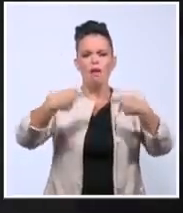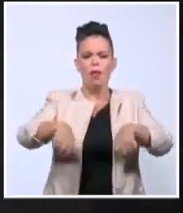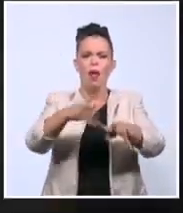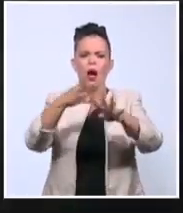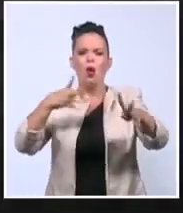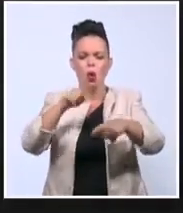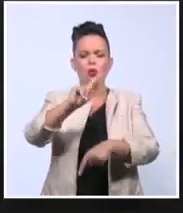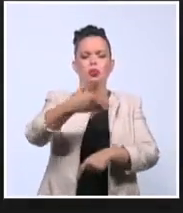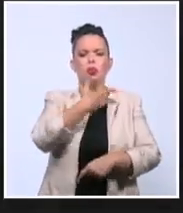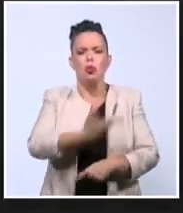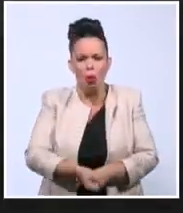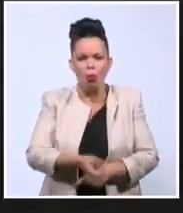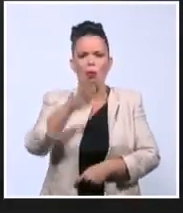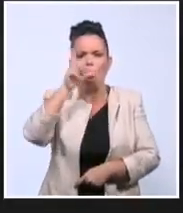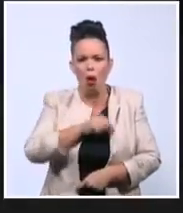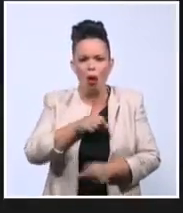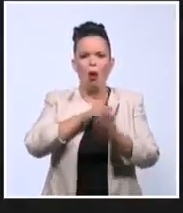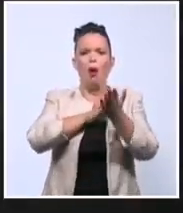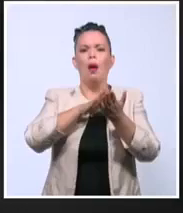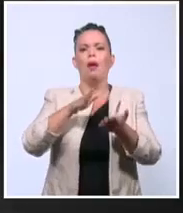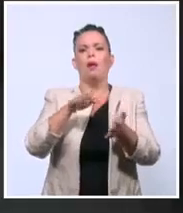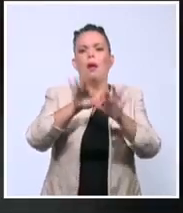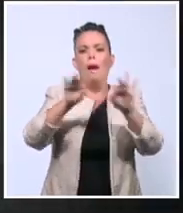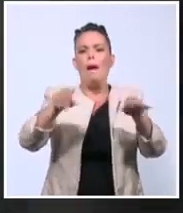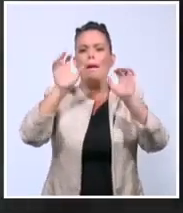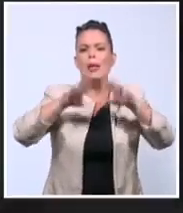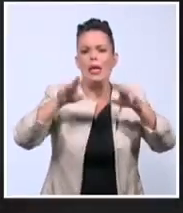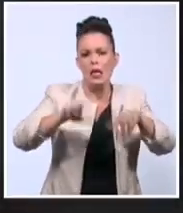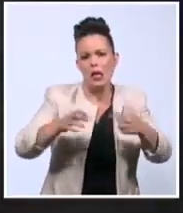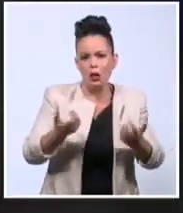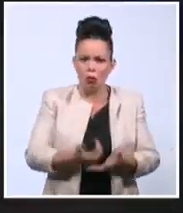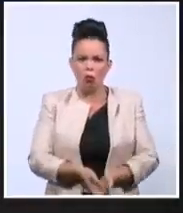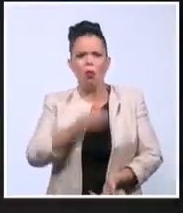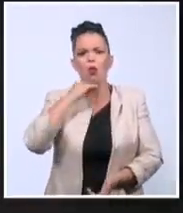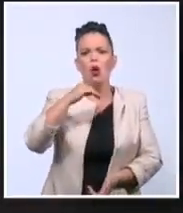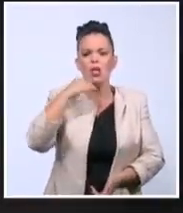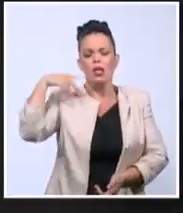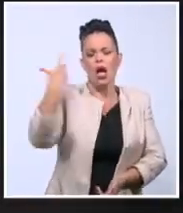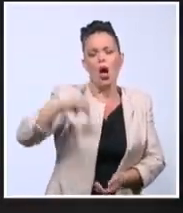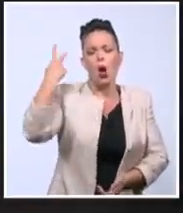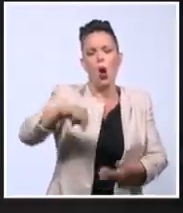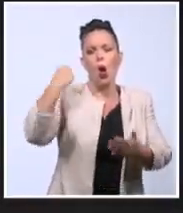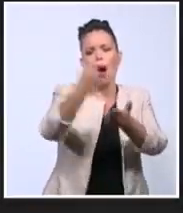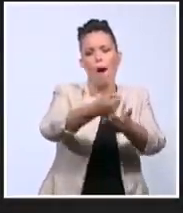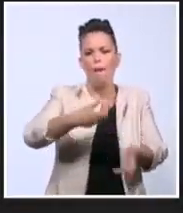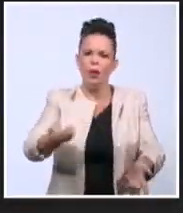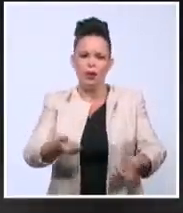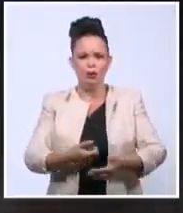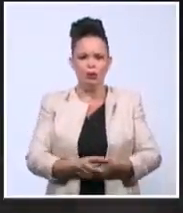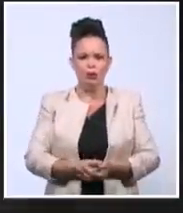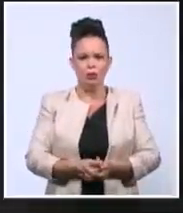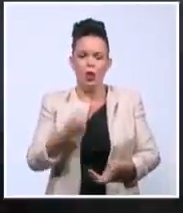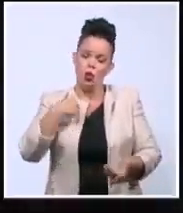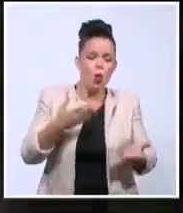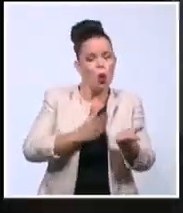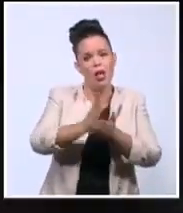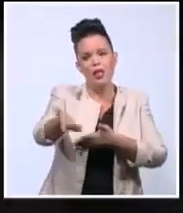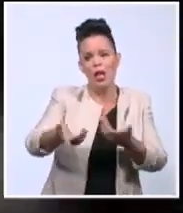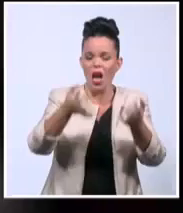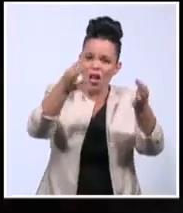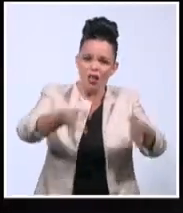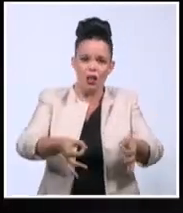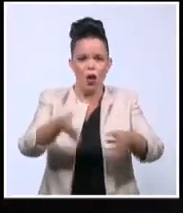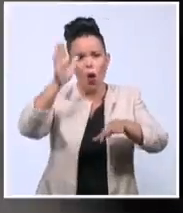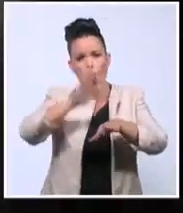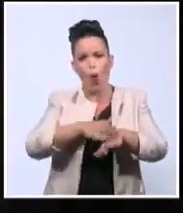Y sufriendo, y con el pobre y con el perrito. Por eso, y el policial no te golpe, por eso Por eso, vamos a seguir Por persona como tú, por persona como